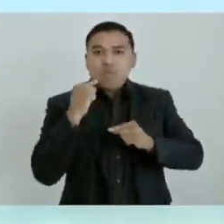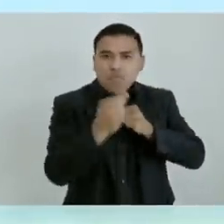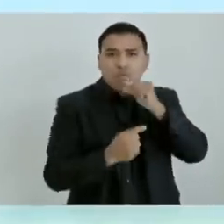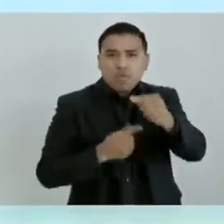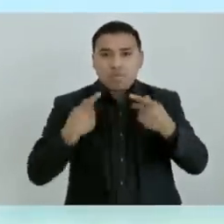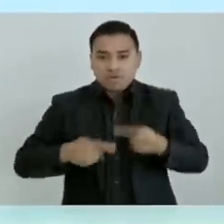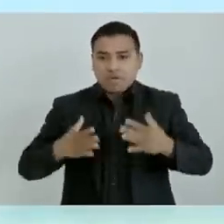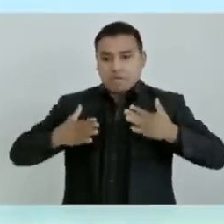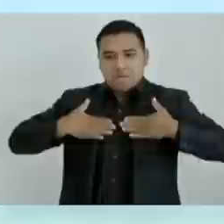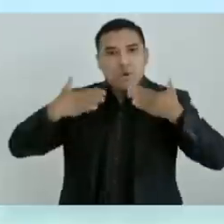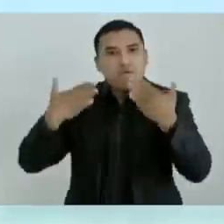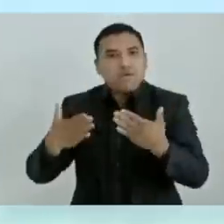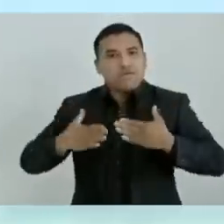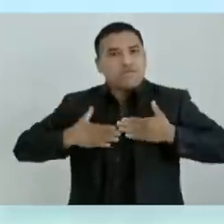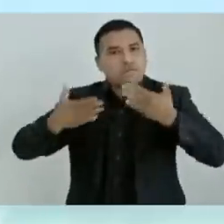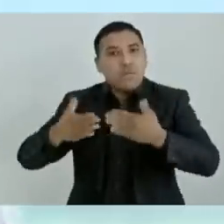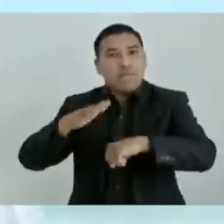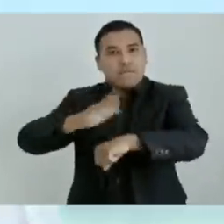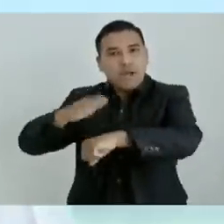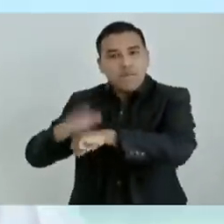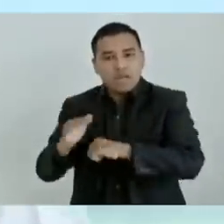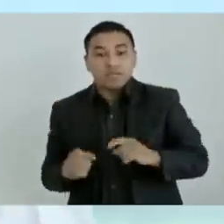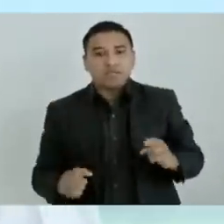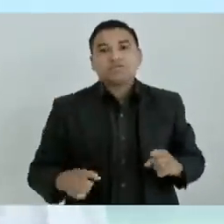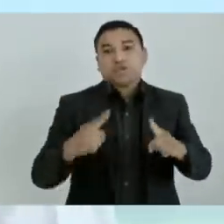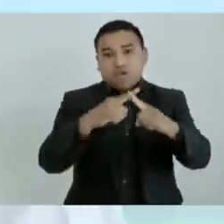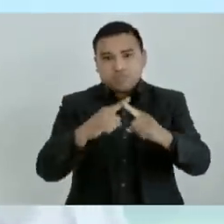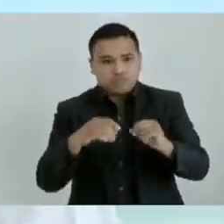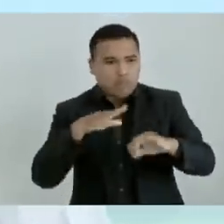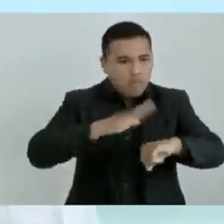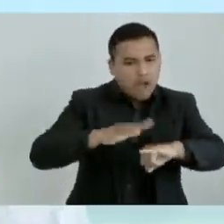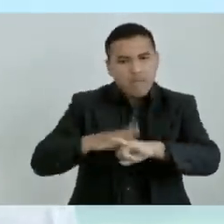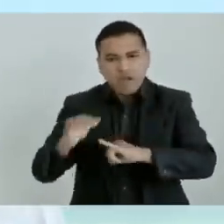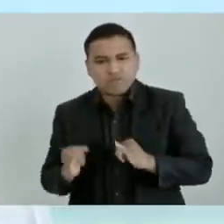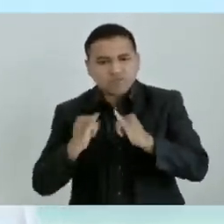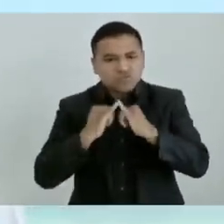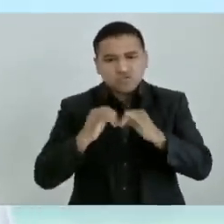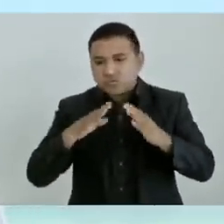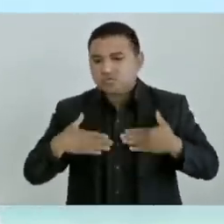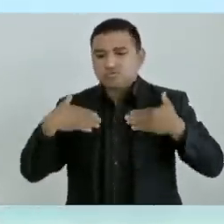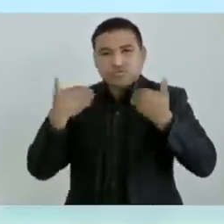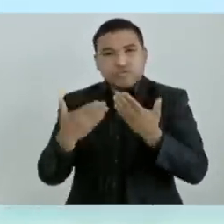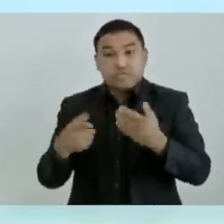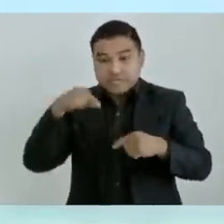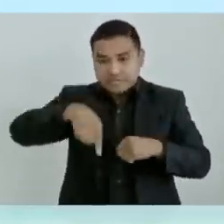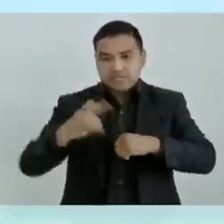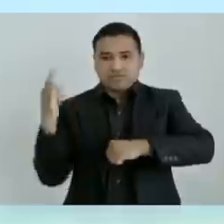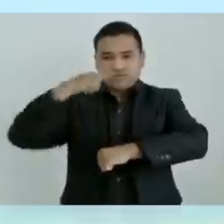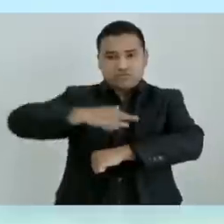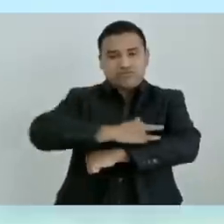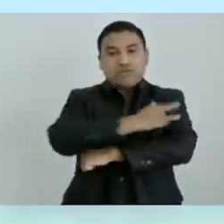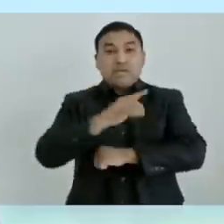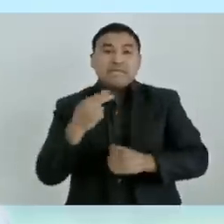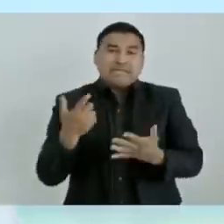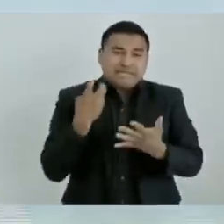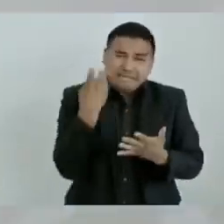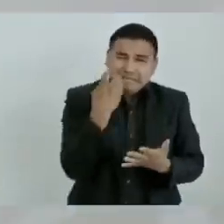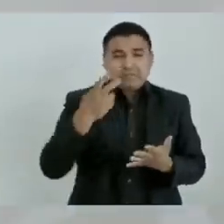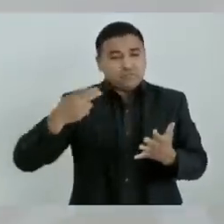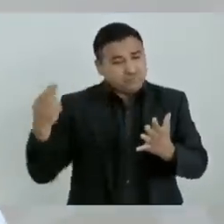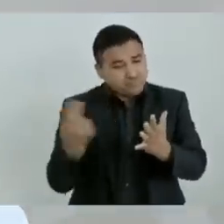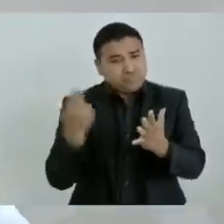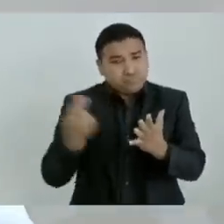de los ciudadanos en sus instituciones. Y este aeropuerto era una necesidad